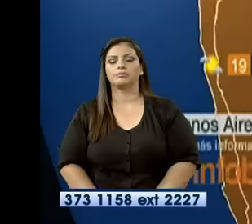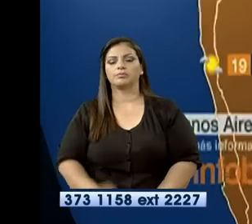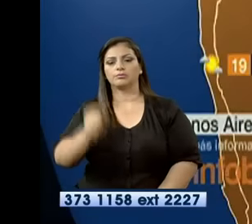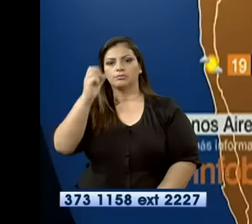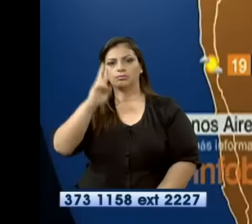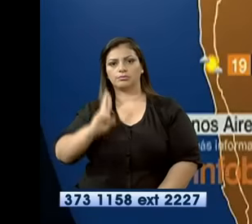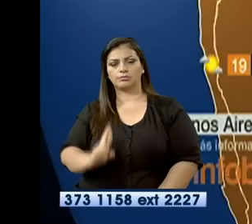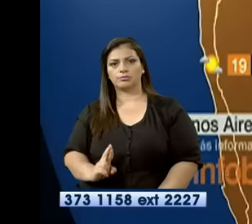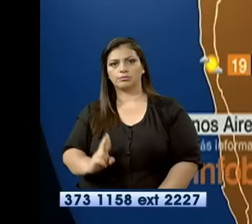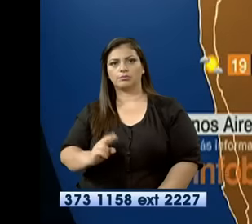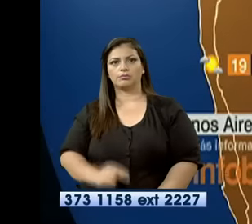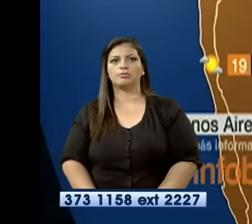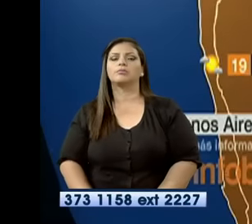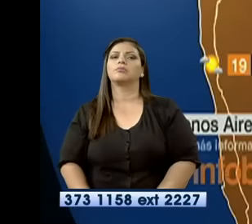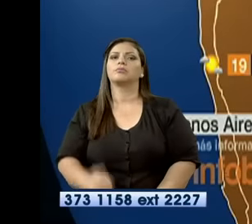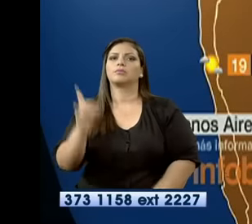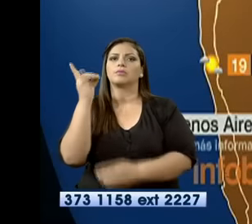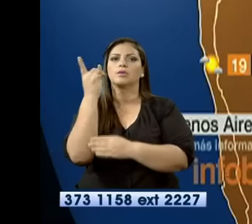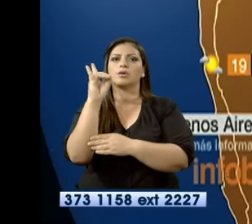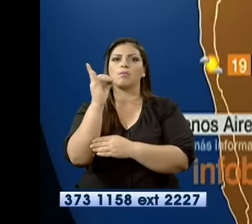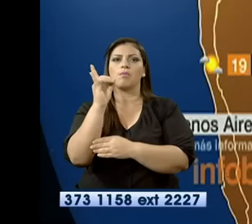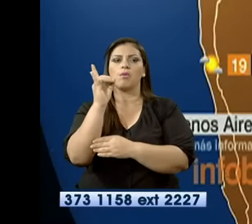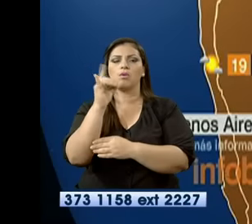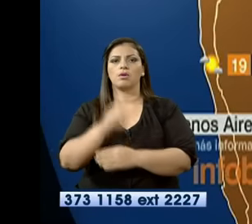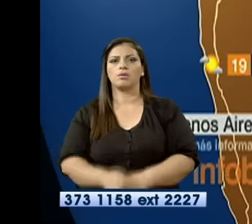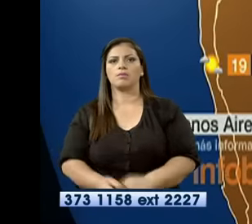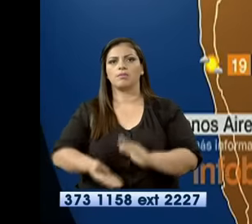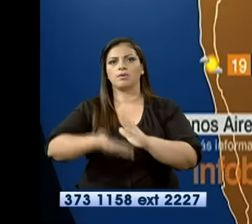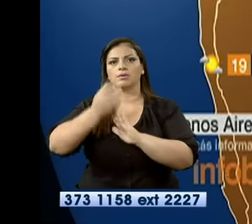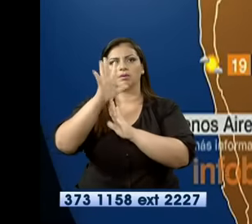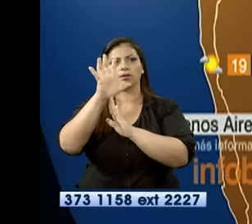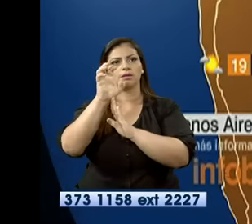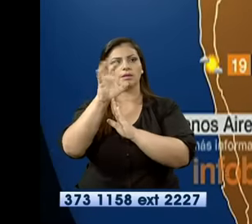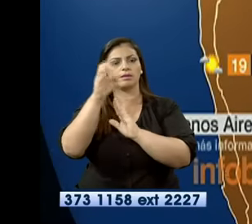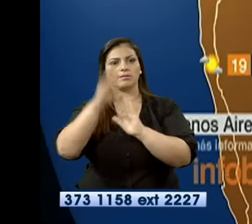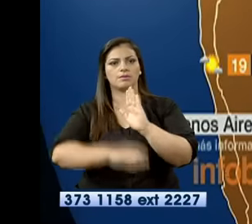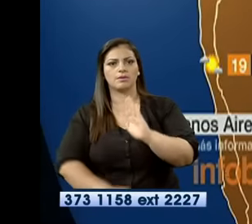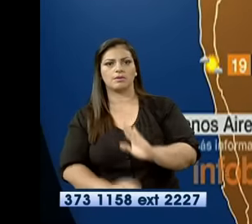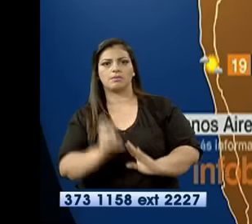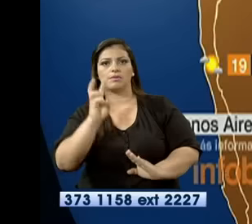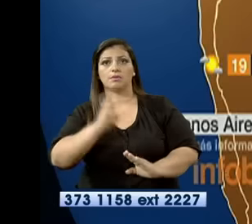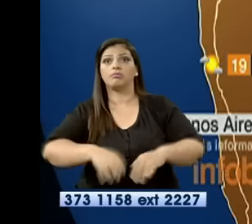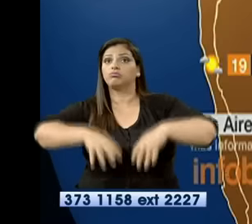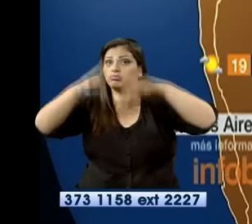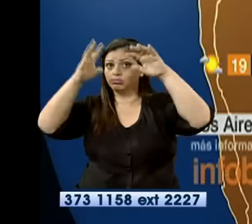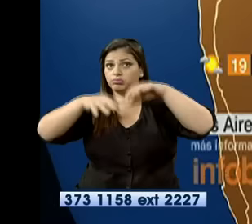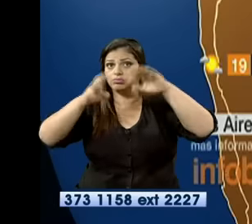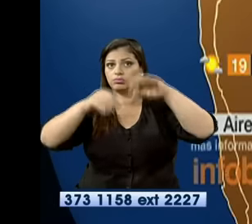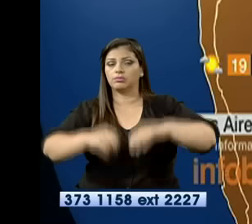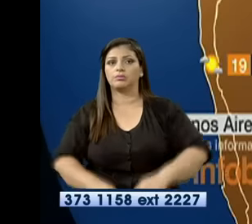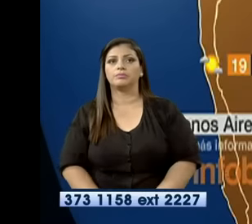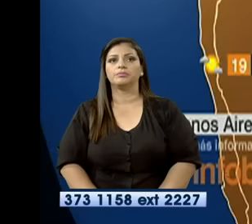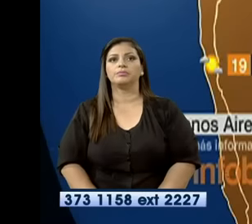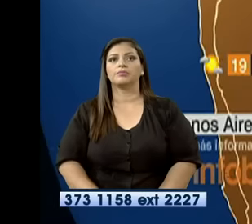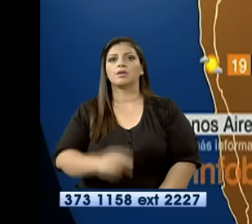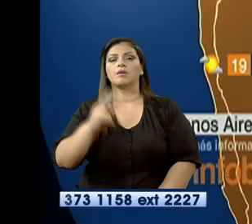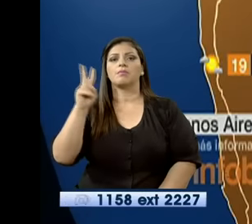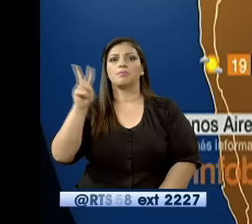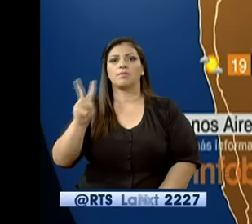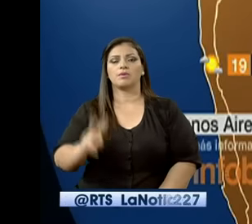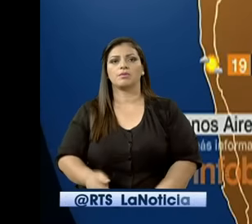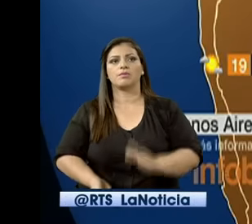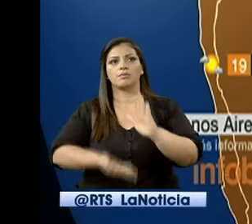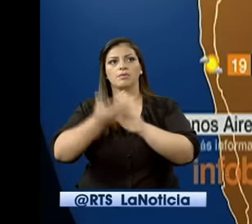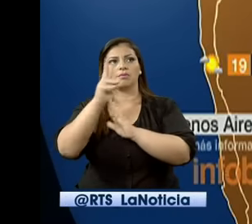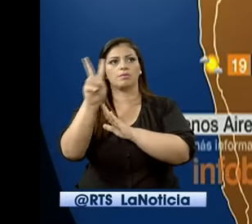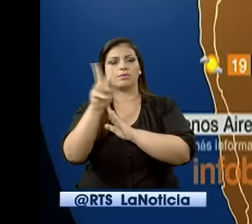hacia la zona sur. En La Paz, máxima 15, mínima 6, un día con tormenta. Santa Cruz, máxima 22, mínima 11,